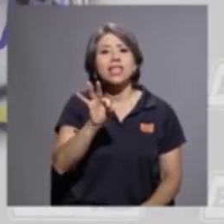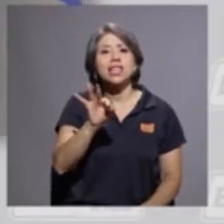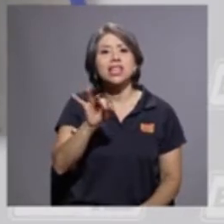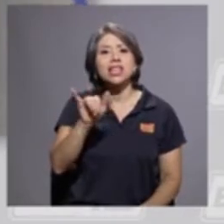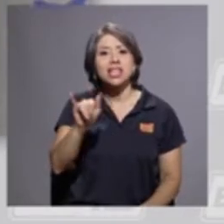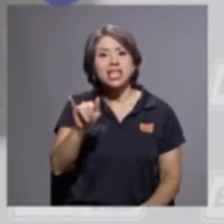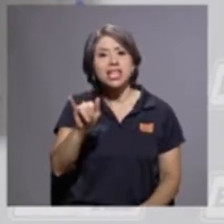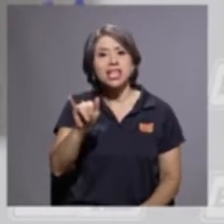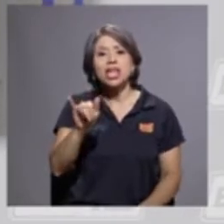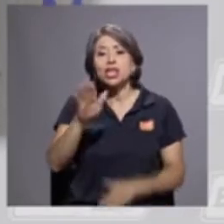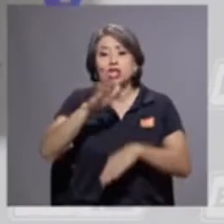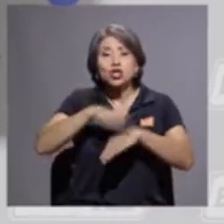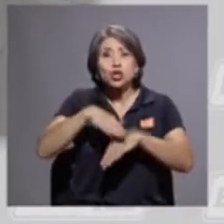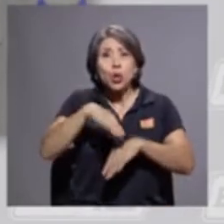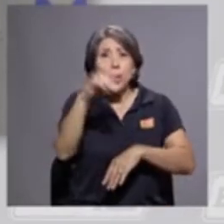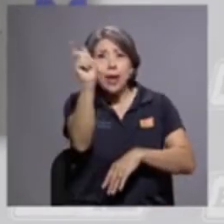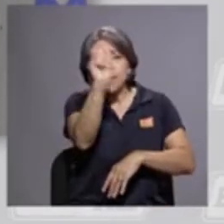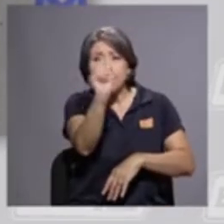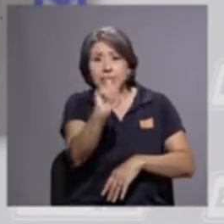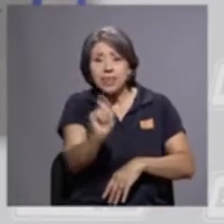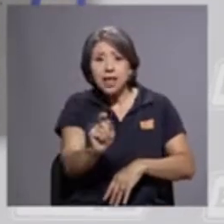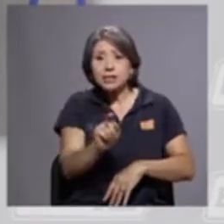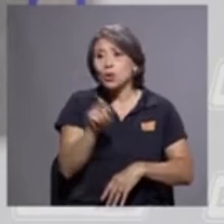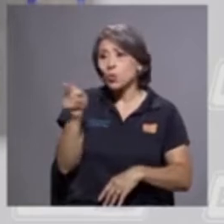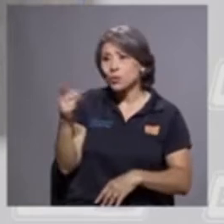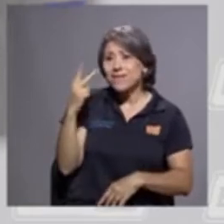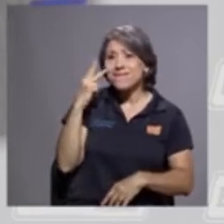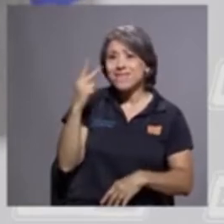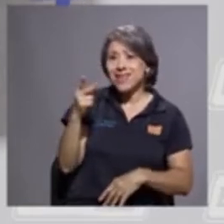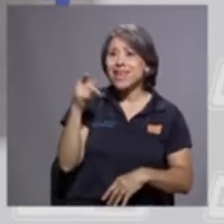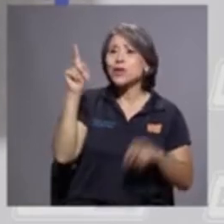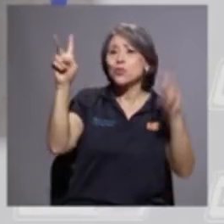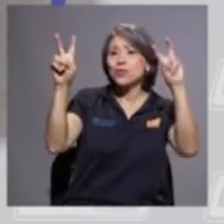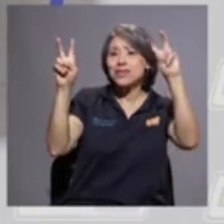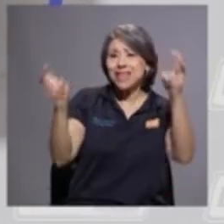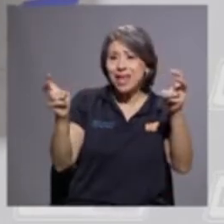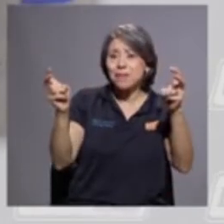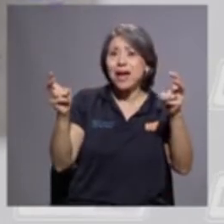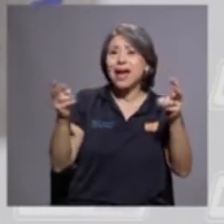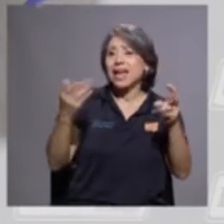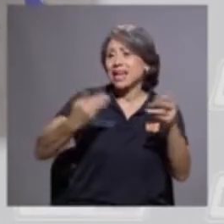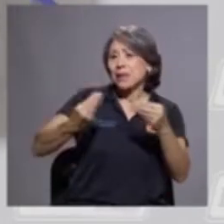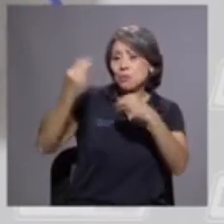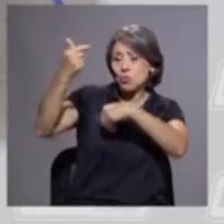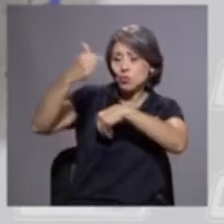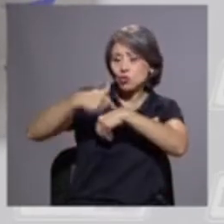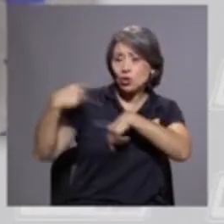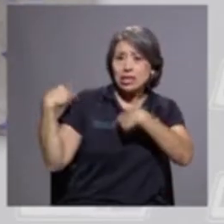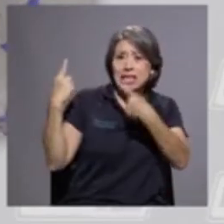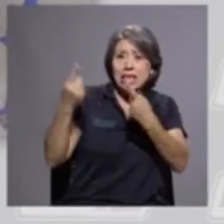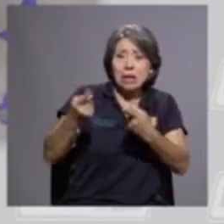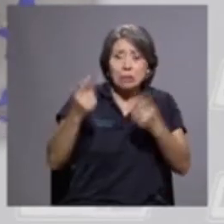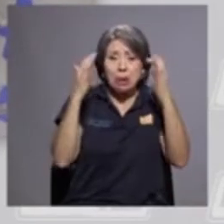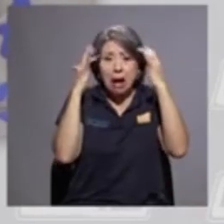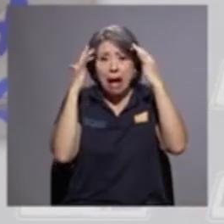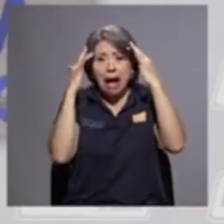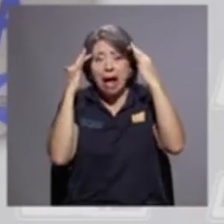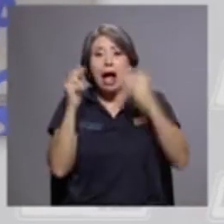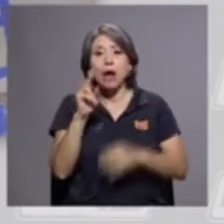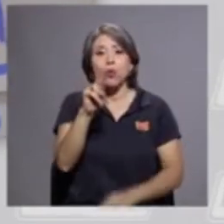ahí un tema que viene agobiando a la UCR desde hace mucho tiempo, que es el del acoso.